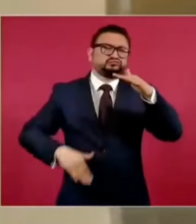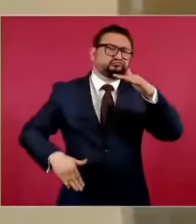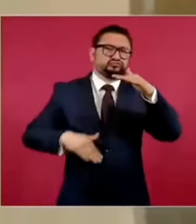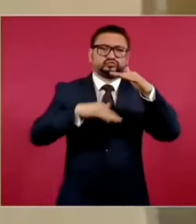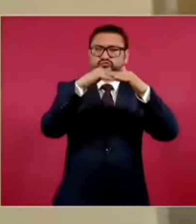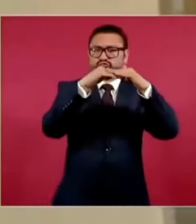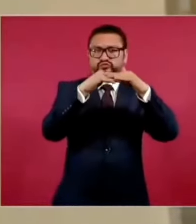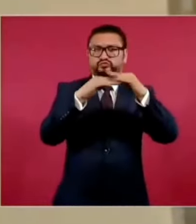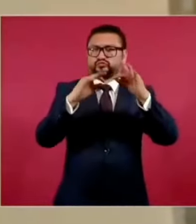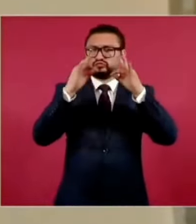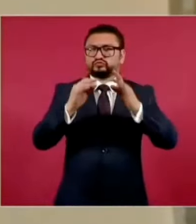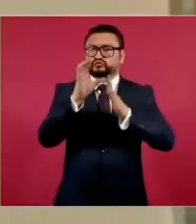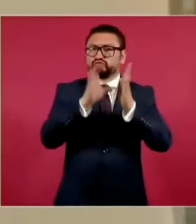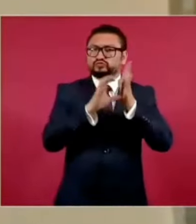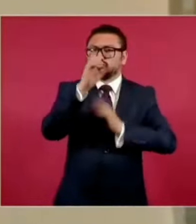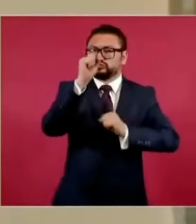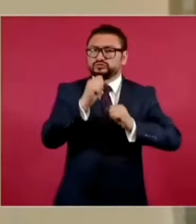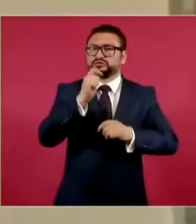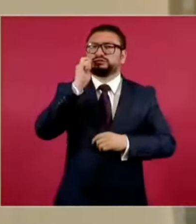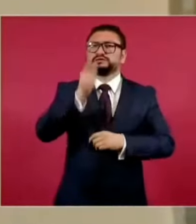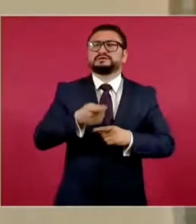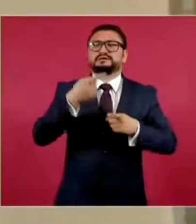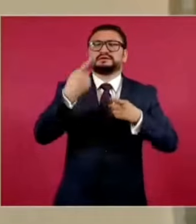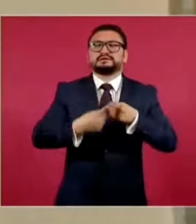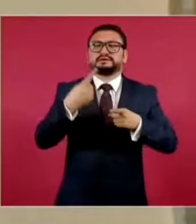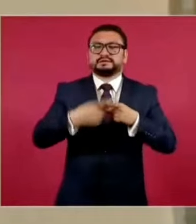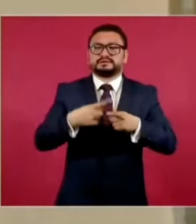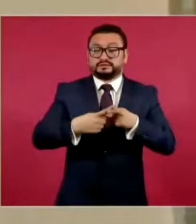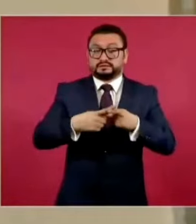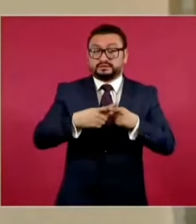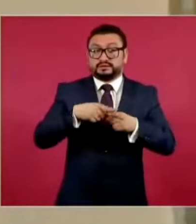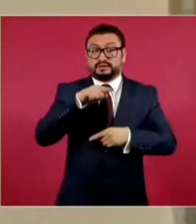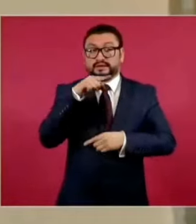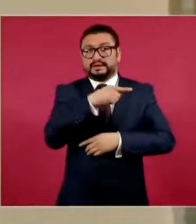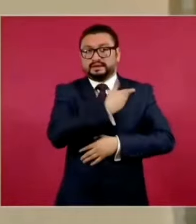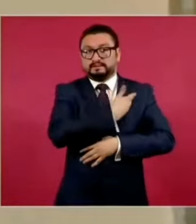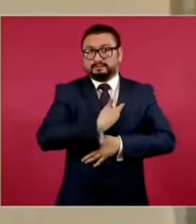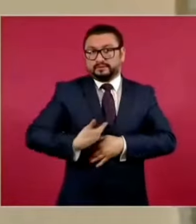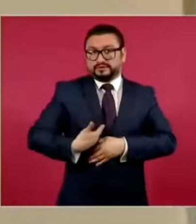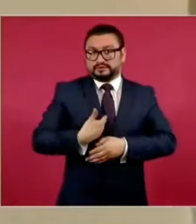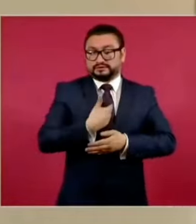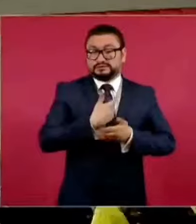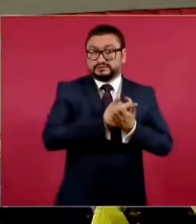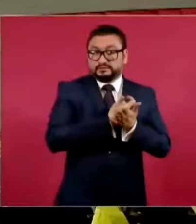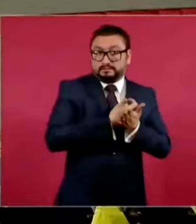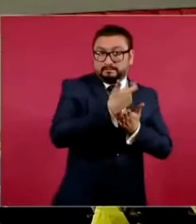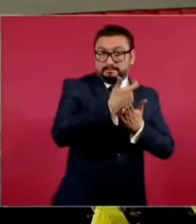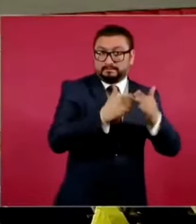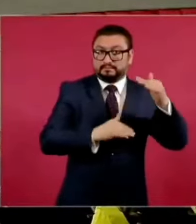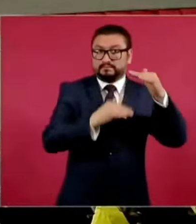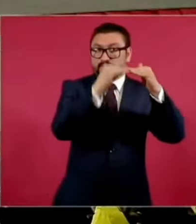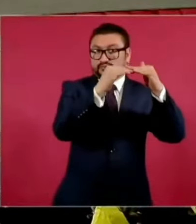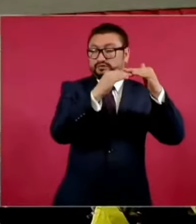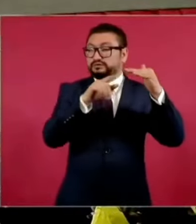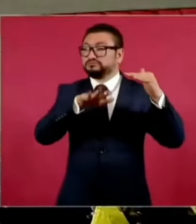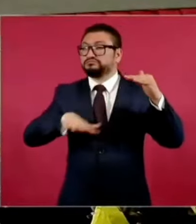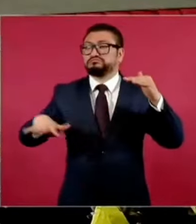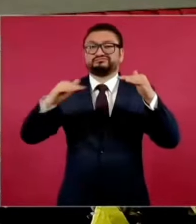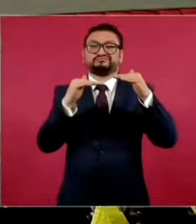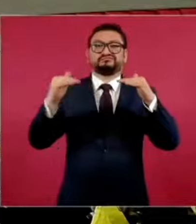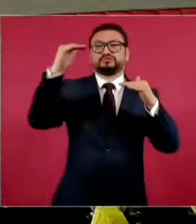establecido en la Constitución, que es lo percibido por el presidente de la República. Adelante.